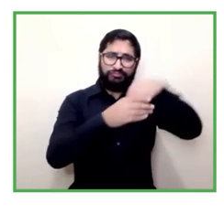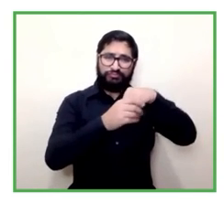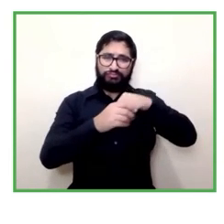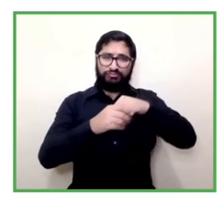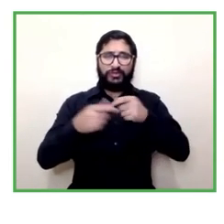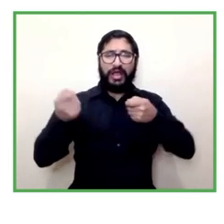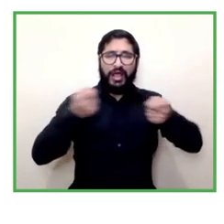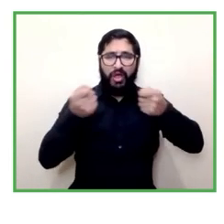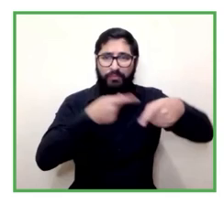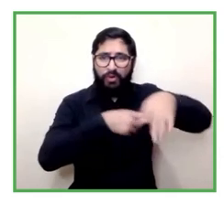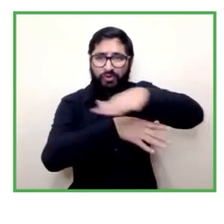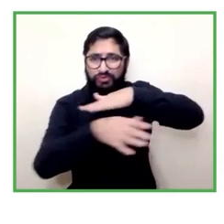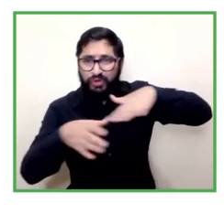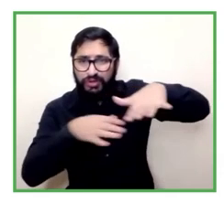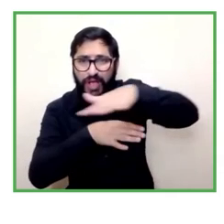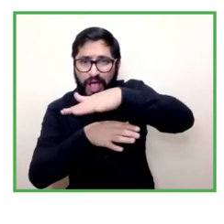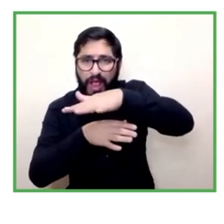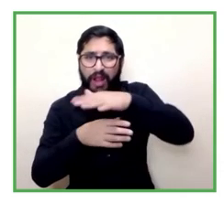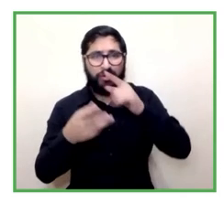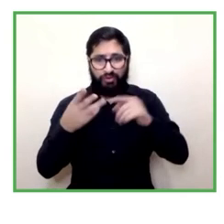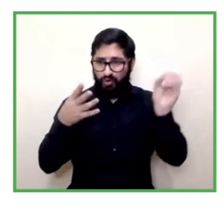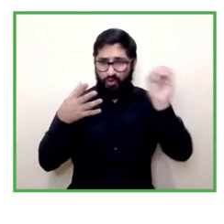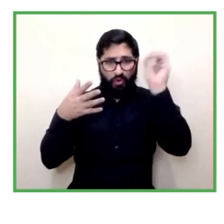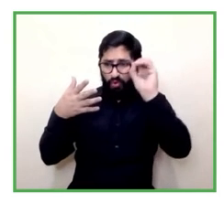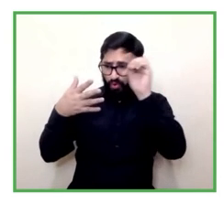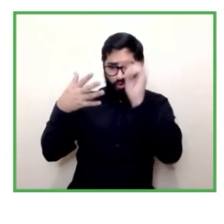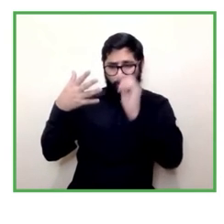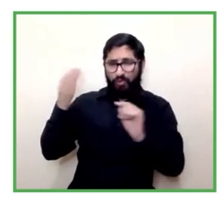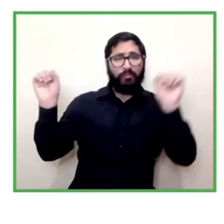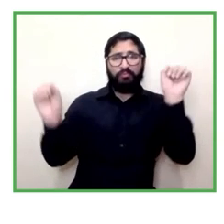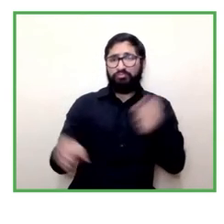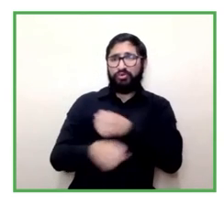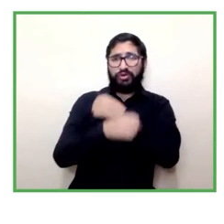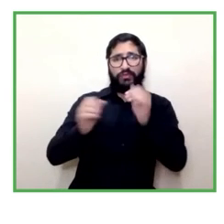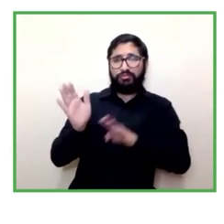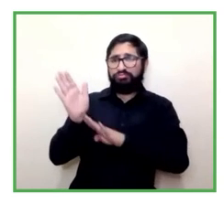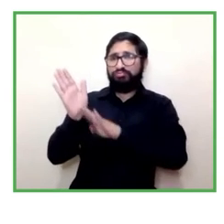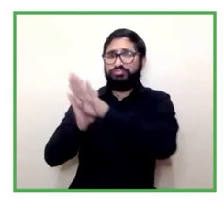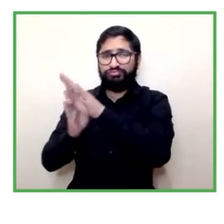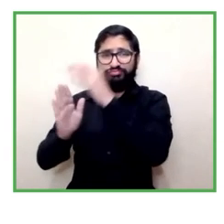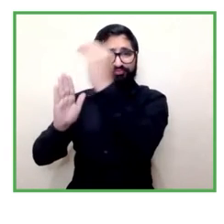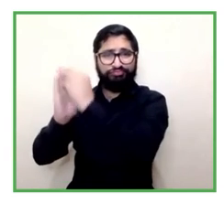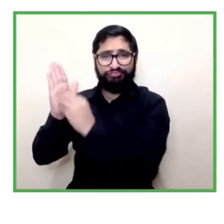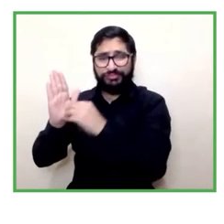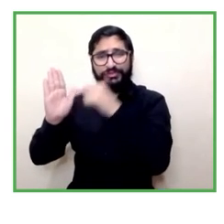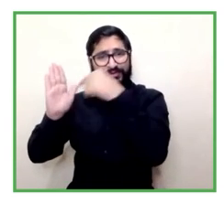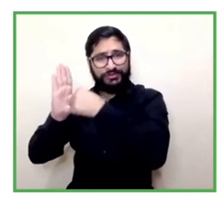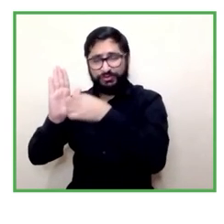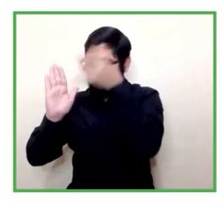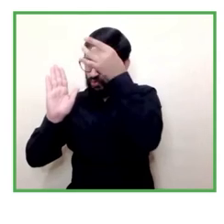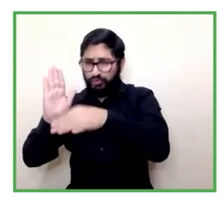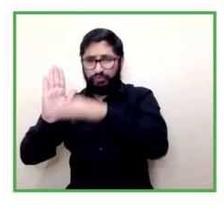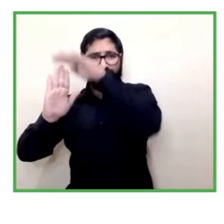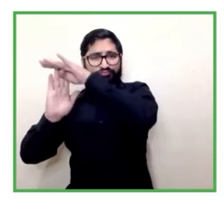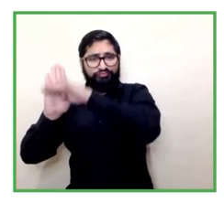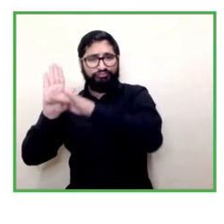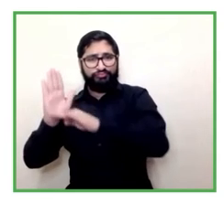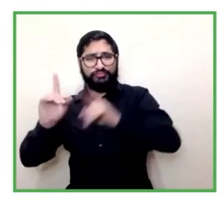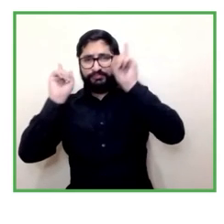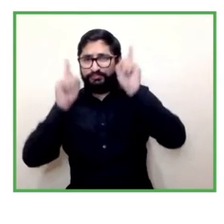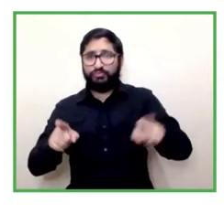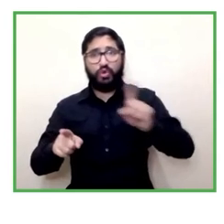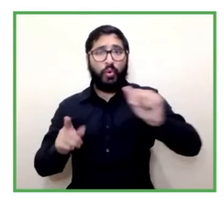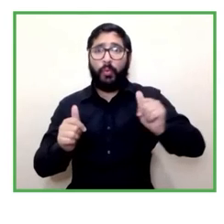no existe formación no existe capacitación en eso entonces la medida en que los profesionales y las profesionales se mantengan